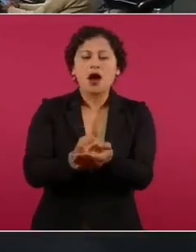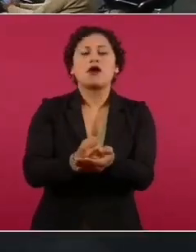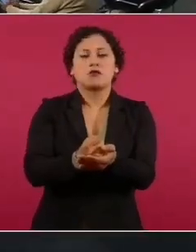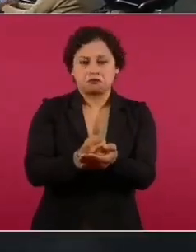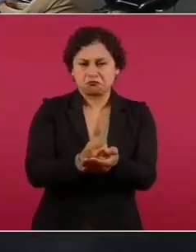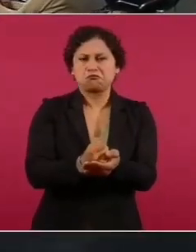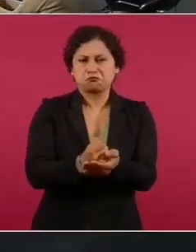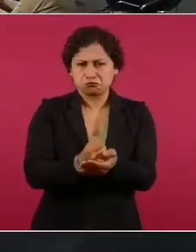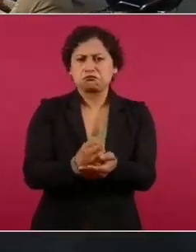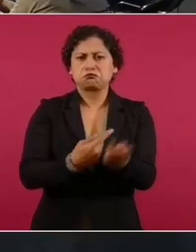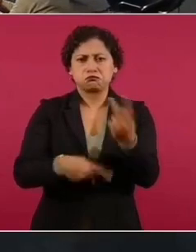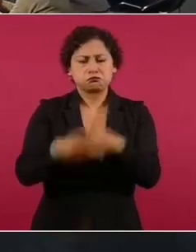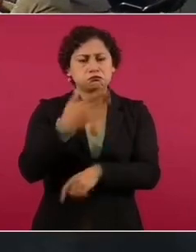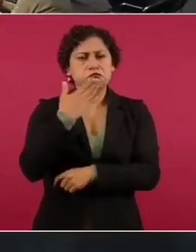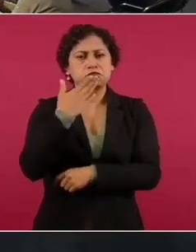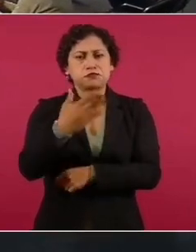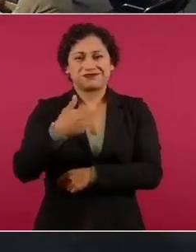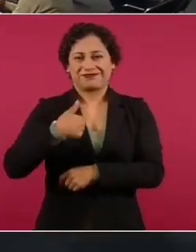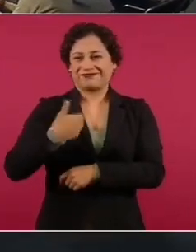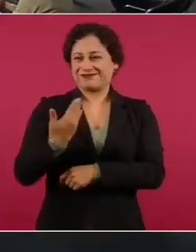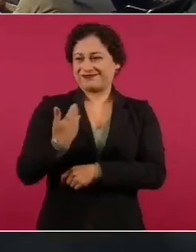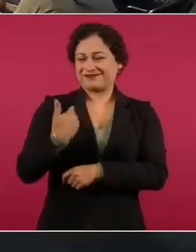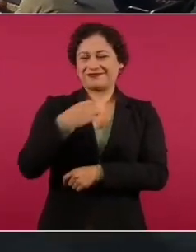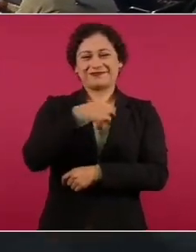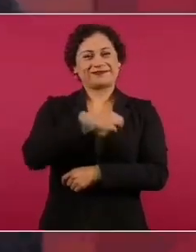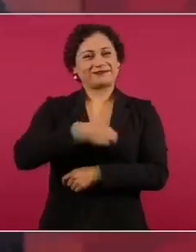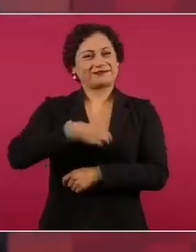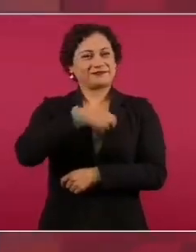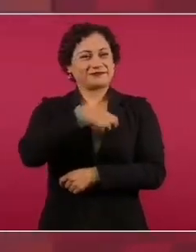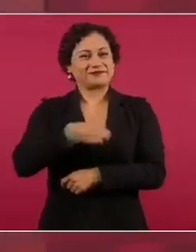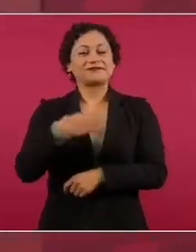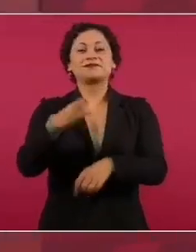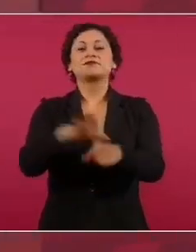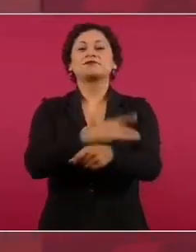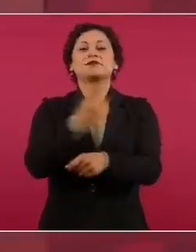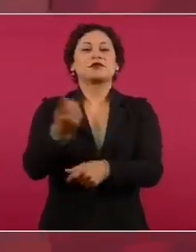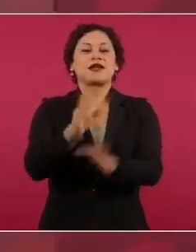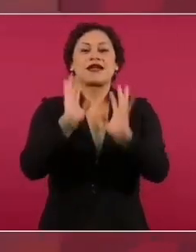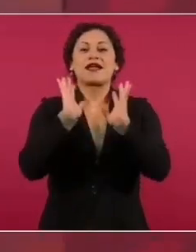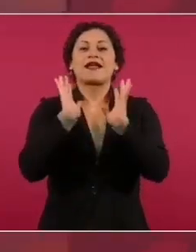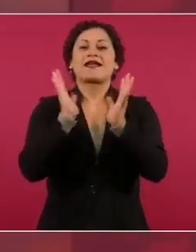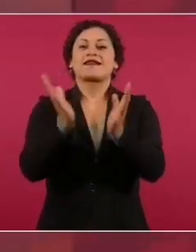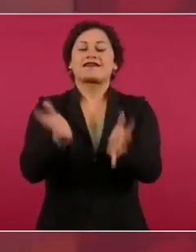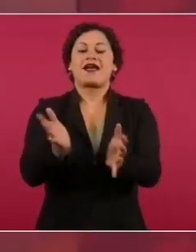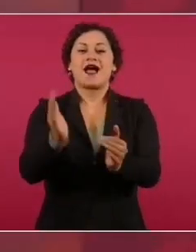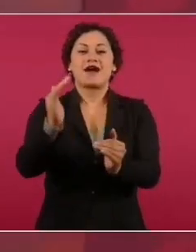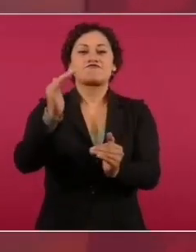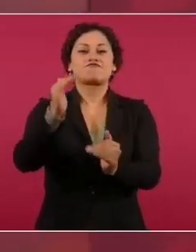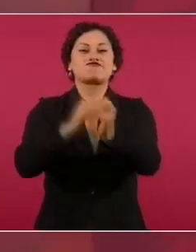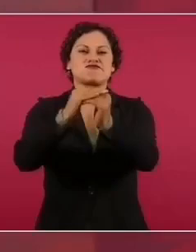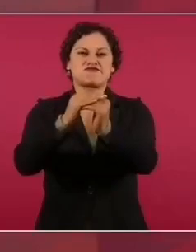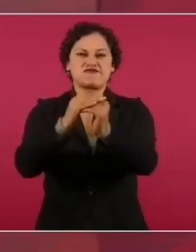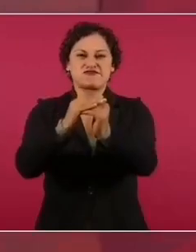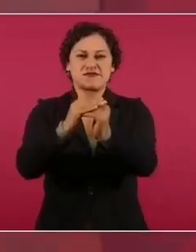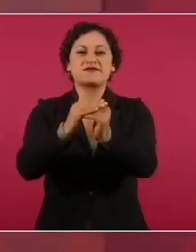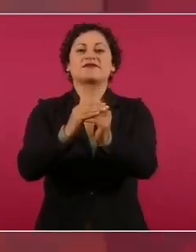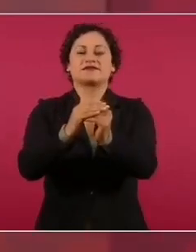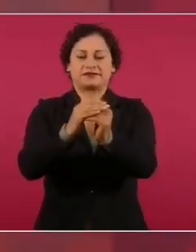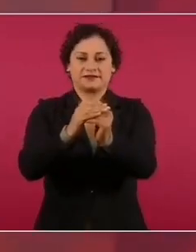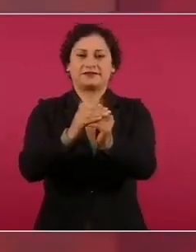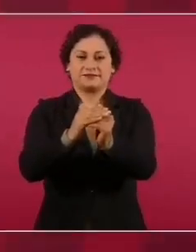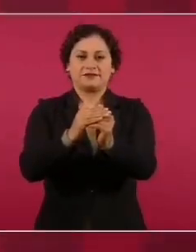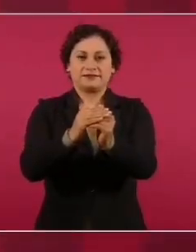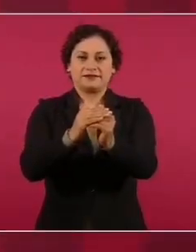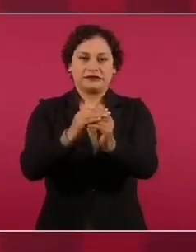de que ya se detuvo y ahora lo que quiero